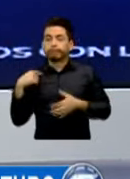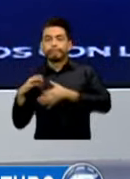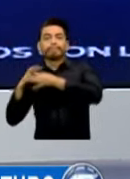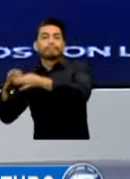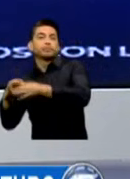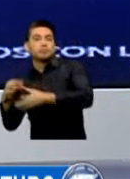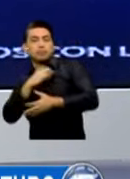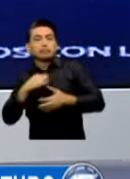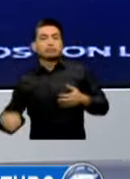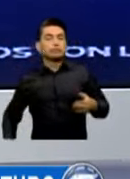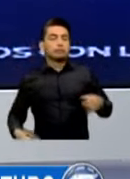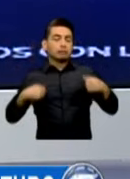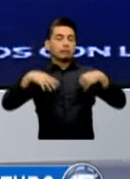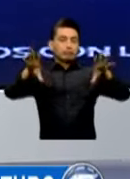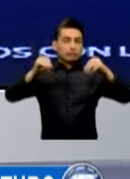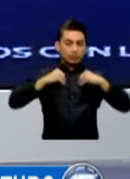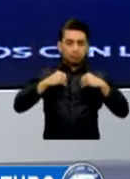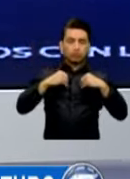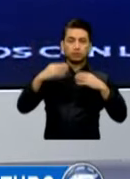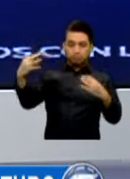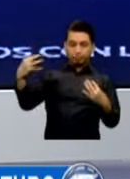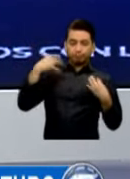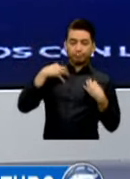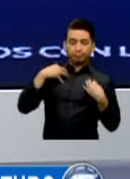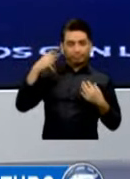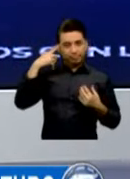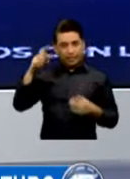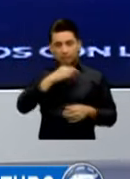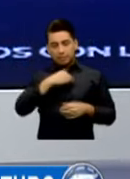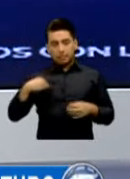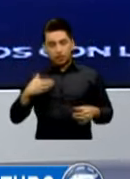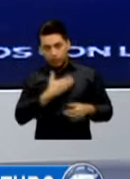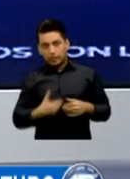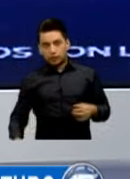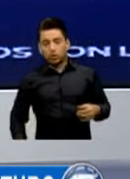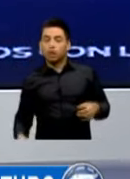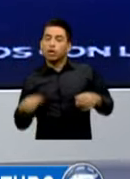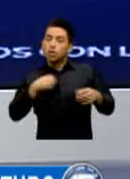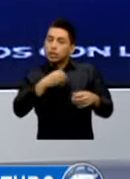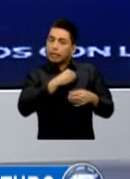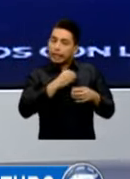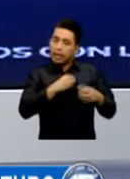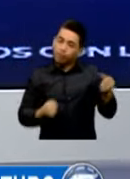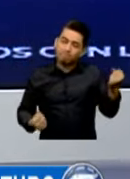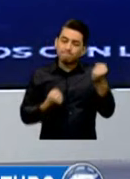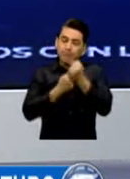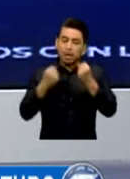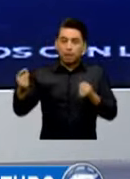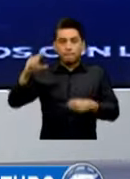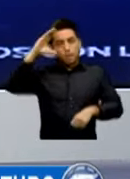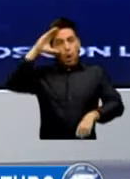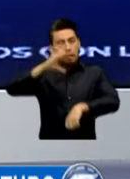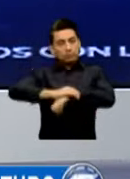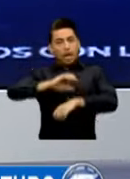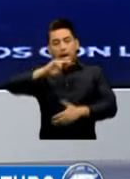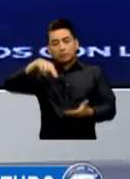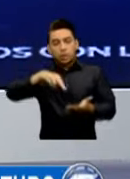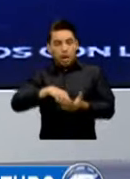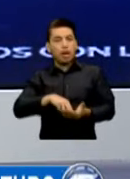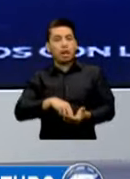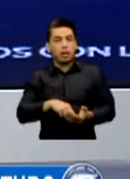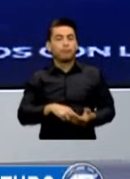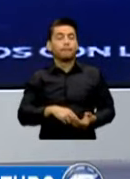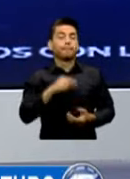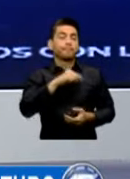Es Fortalecer La Institución De La Policía La Policía Nacional Civil Ha Iniciado De Febrero